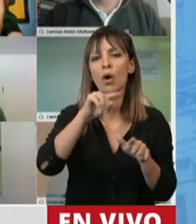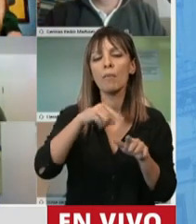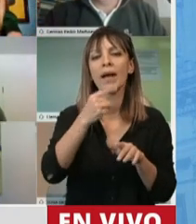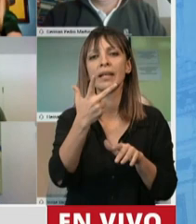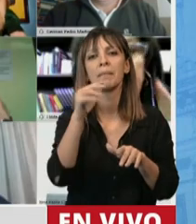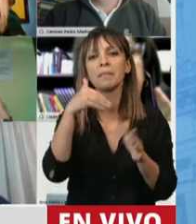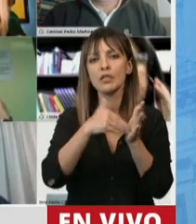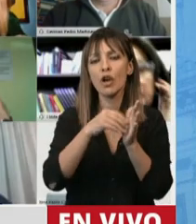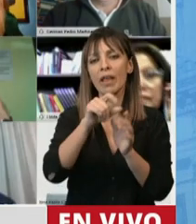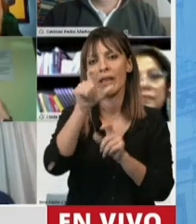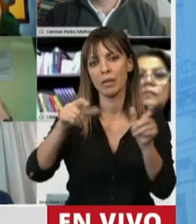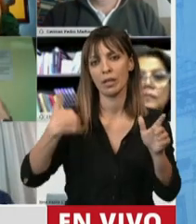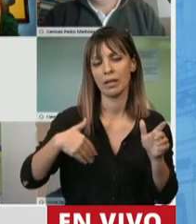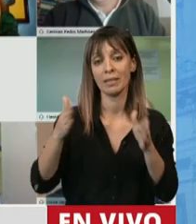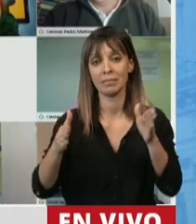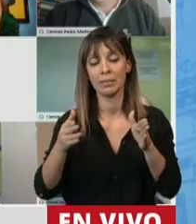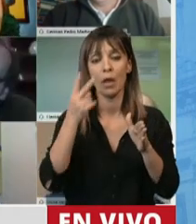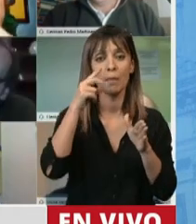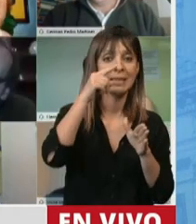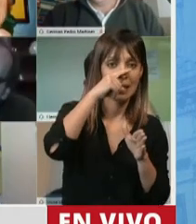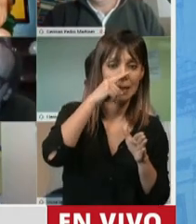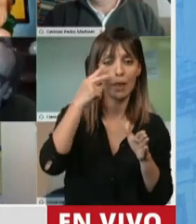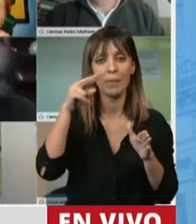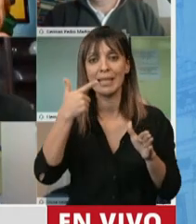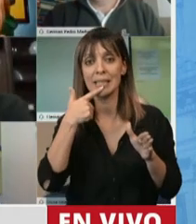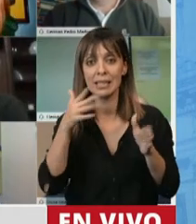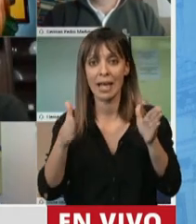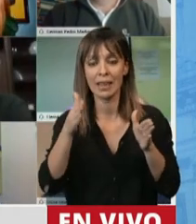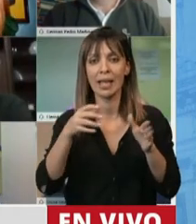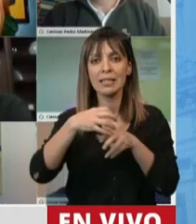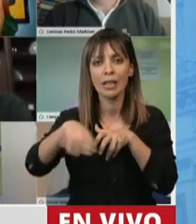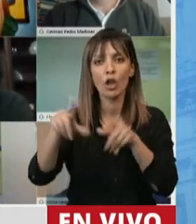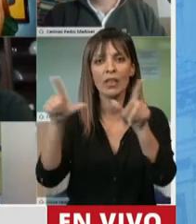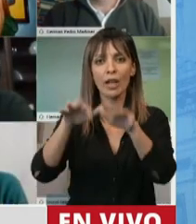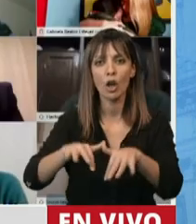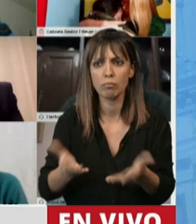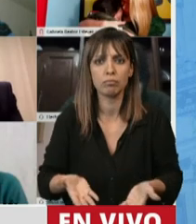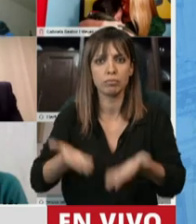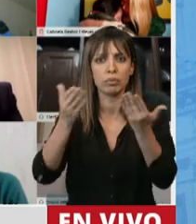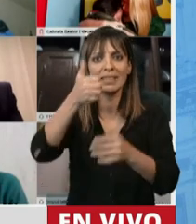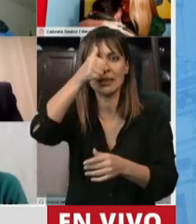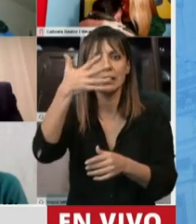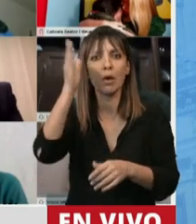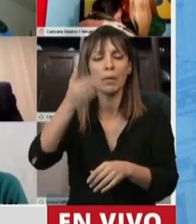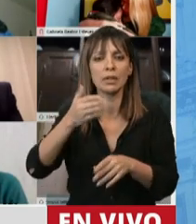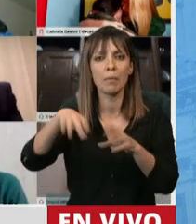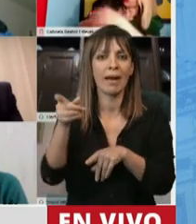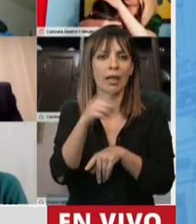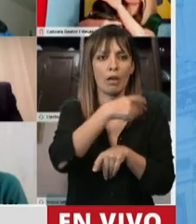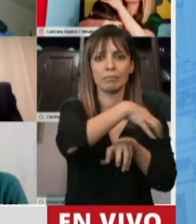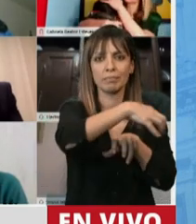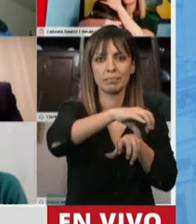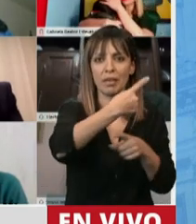Solamente entre 2007 y 2017 el empleo de ese sector creció un 65% más que en el resto de la economía.